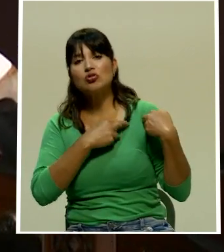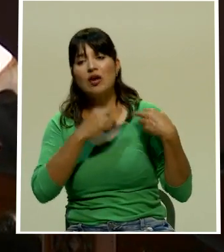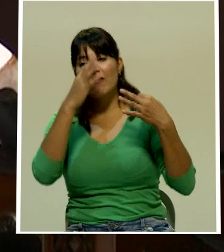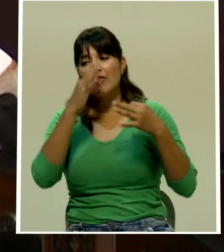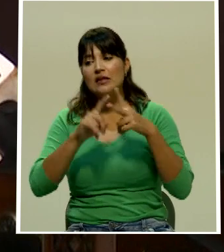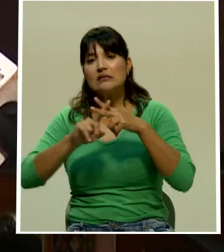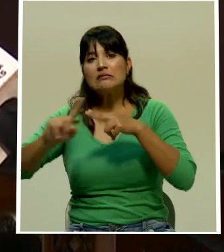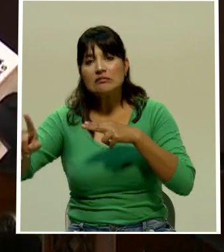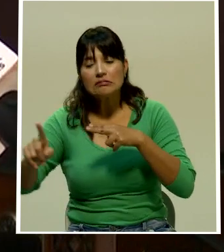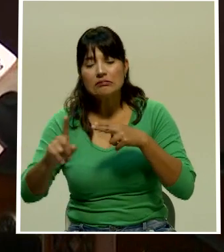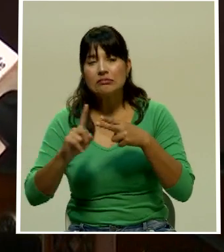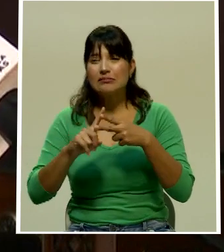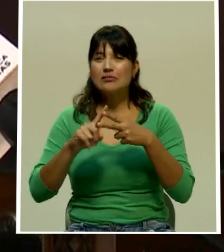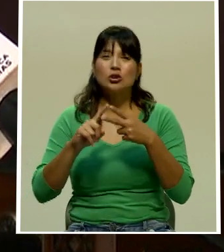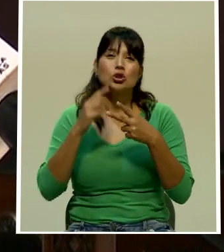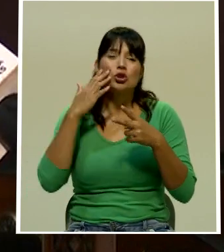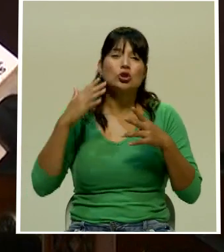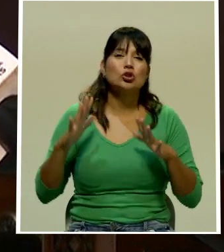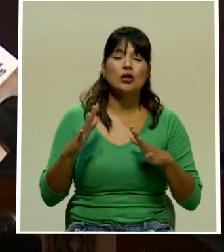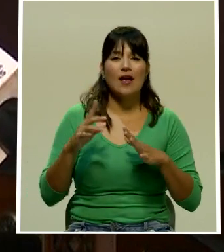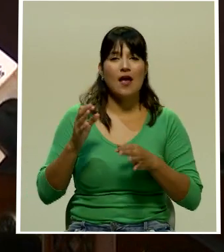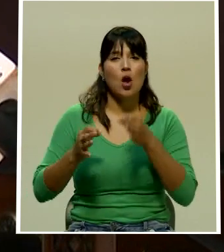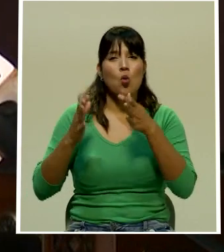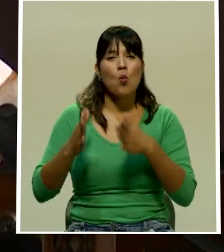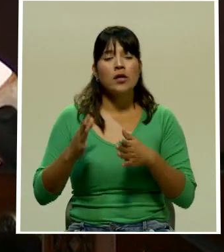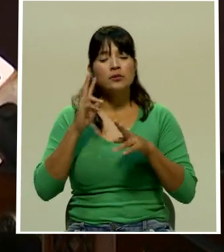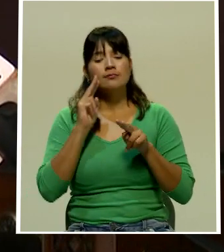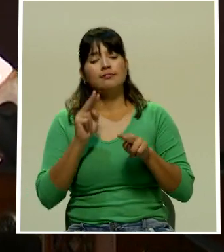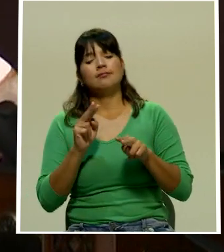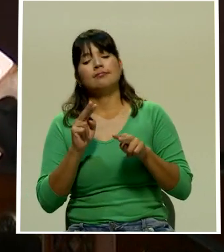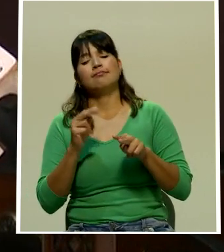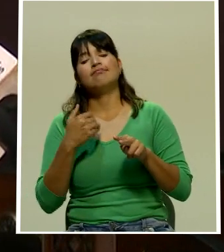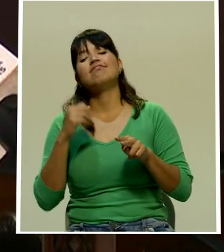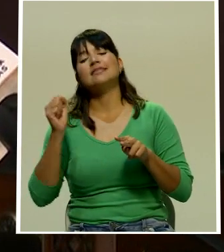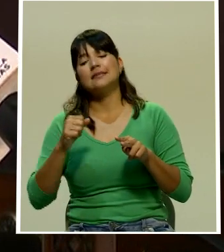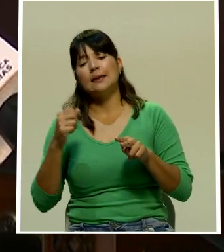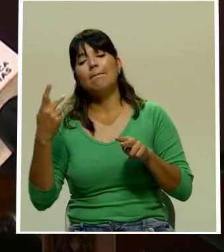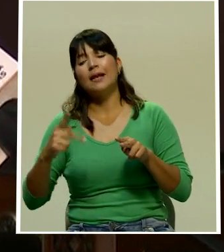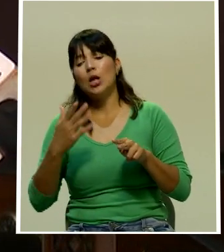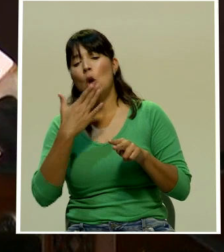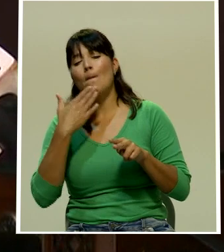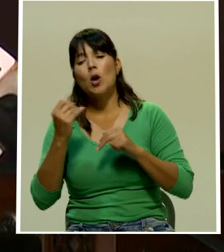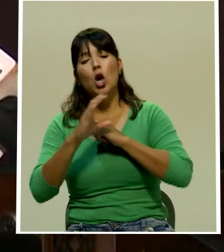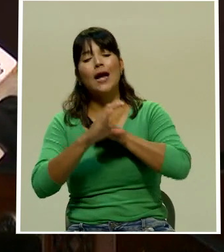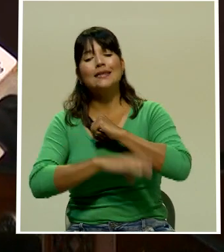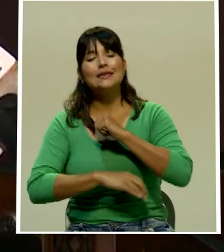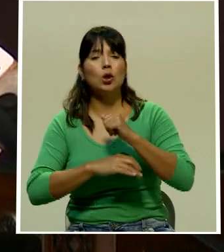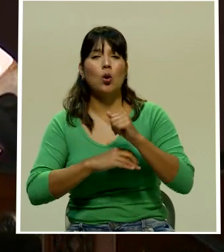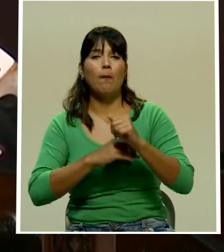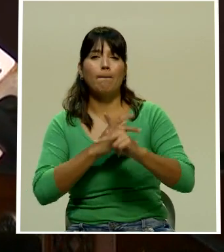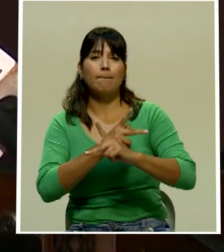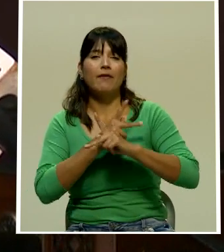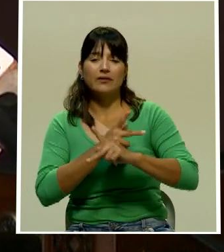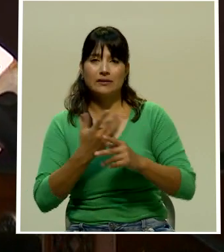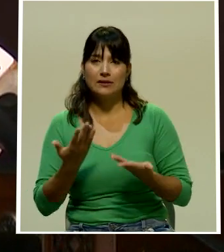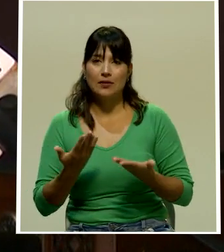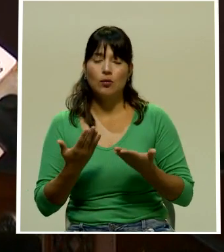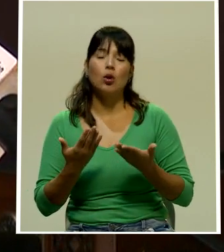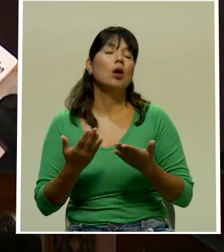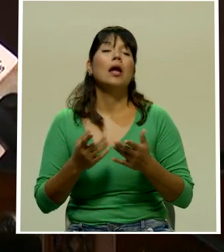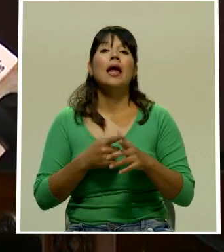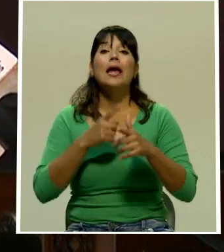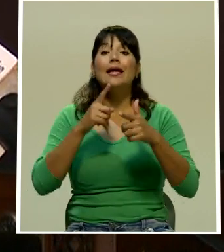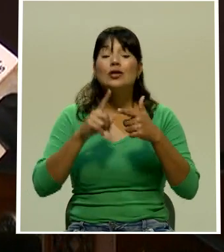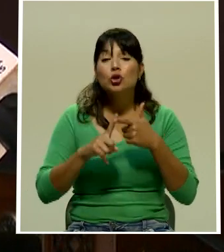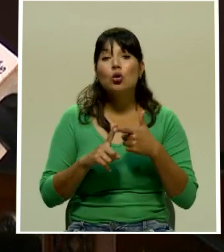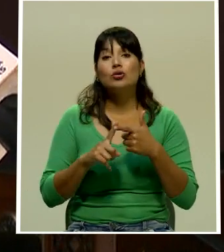acuerdo a la pretensión de la Fiscalía si se aplican o no se aplican medidas. Aquí lo que hemos visto es que las cinco medidas